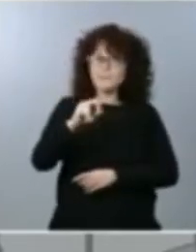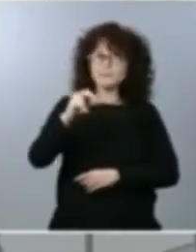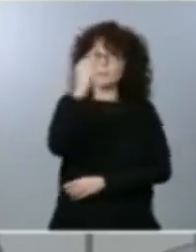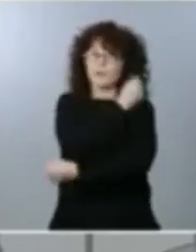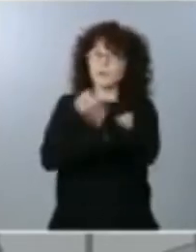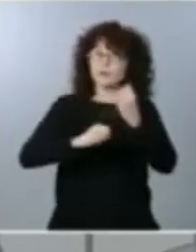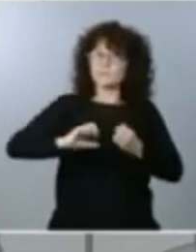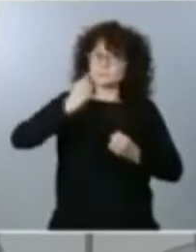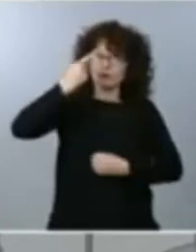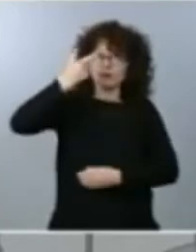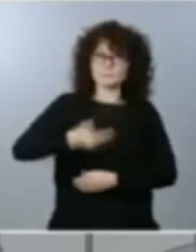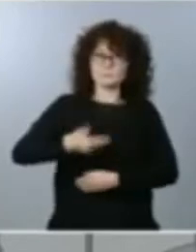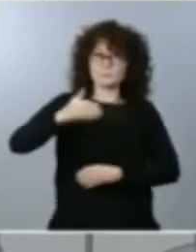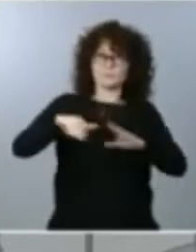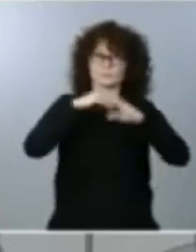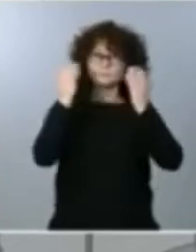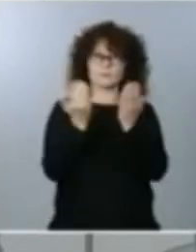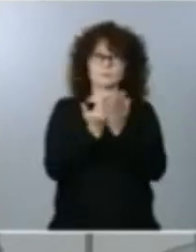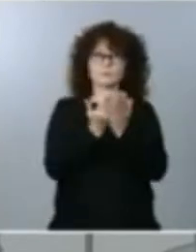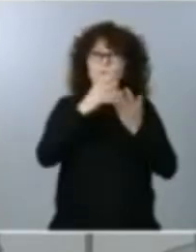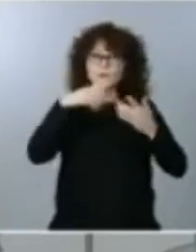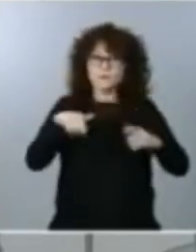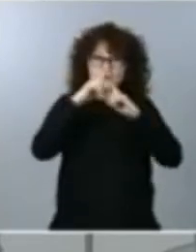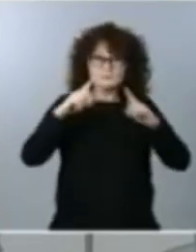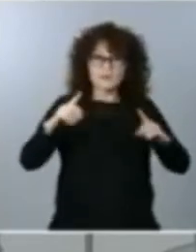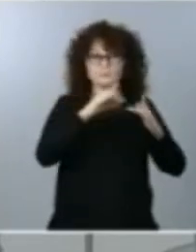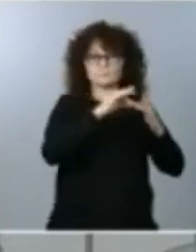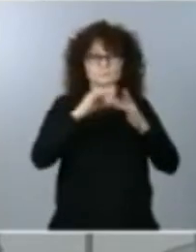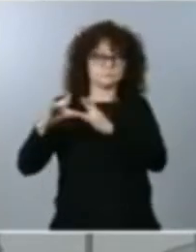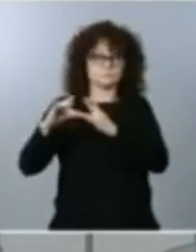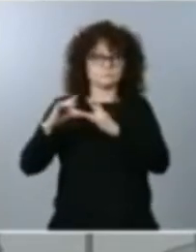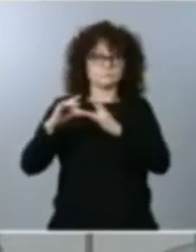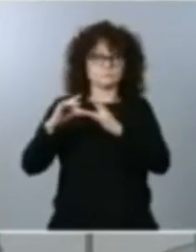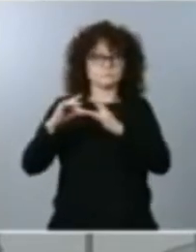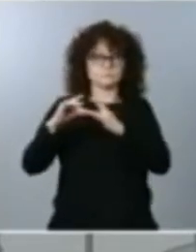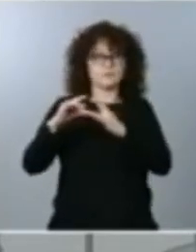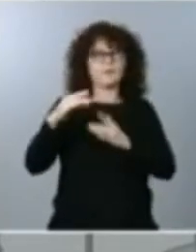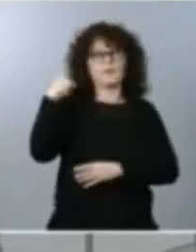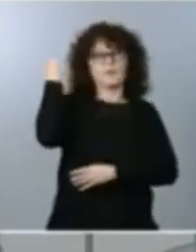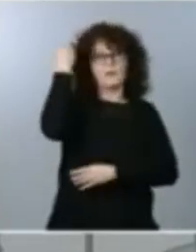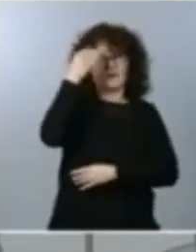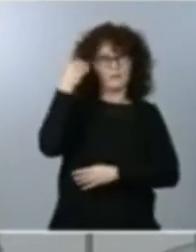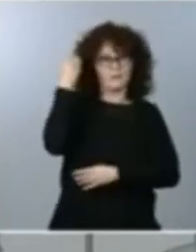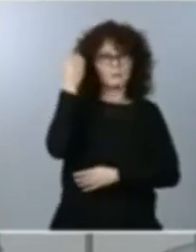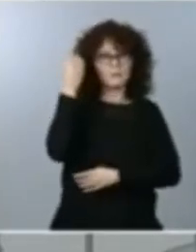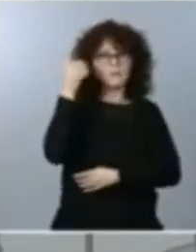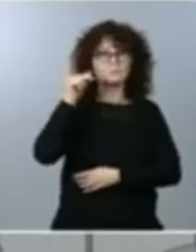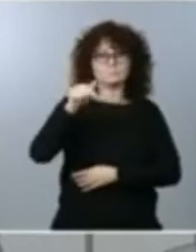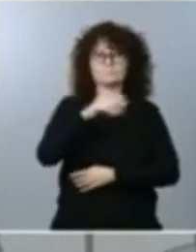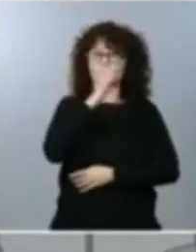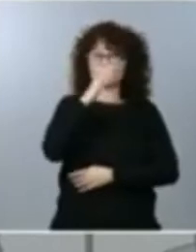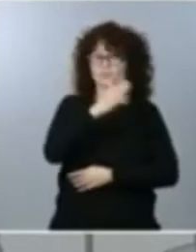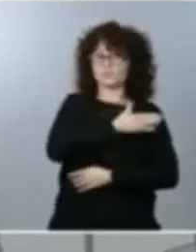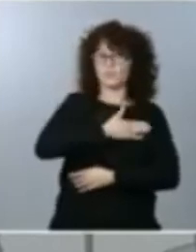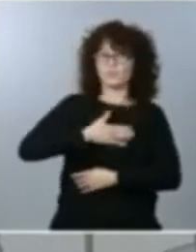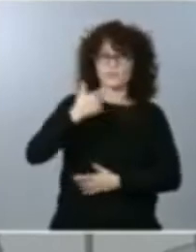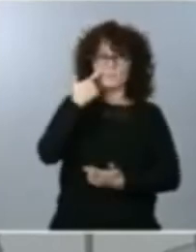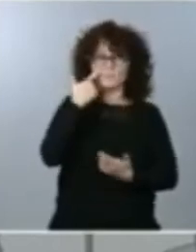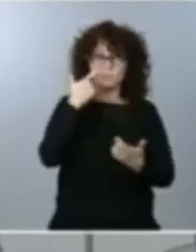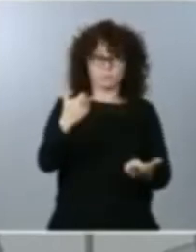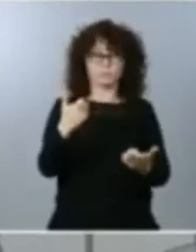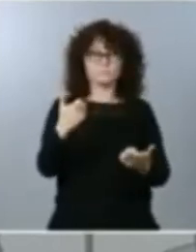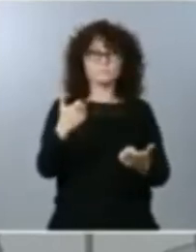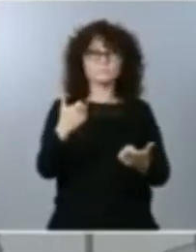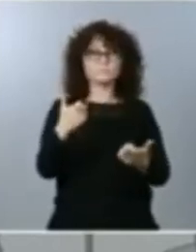lideradas este año por Arabia Saudí. Quisiera, por ello, poner en valor y de relieve el